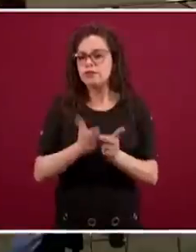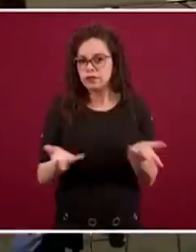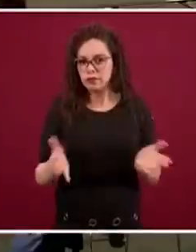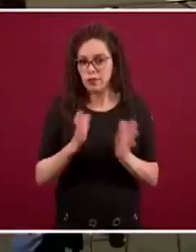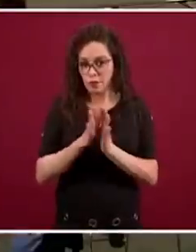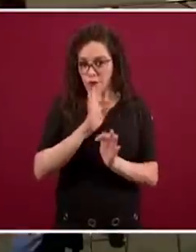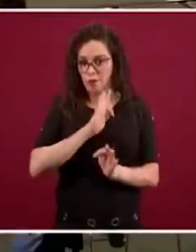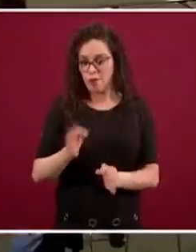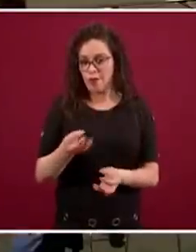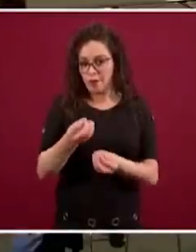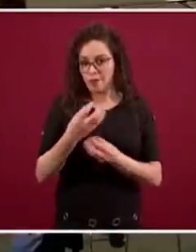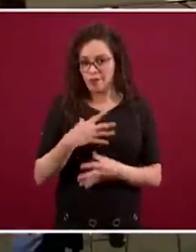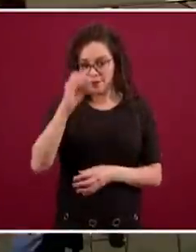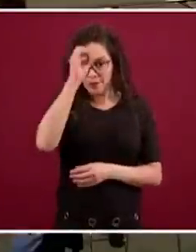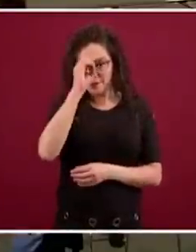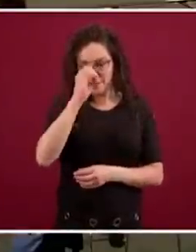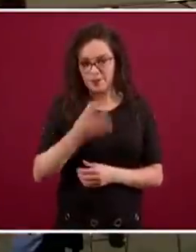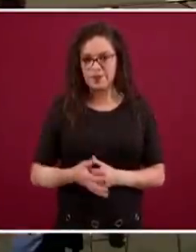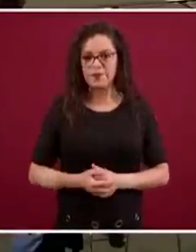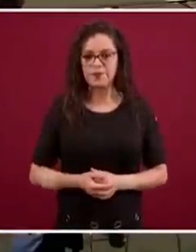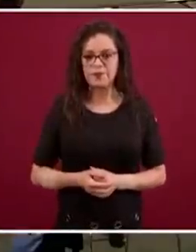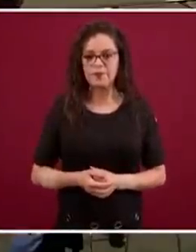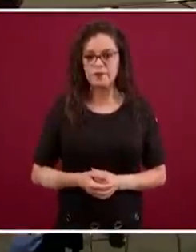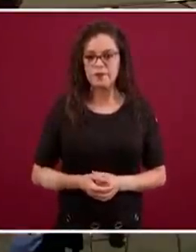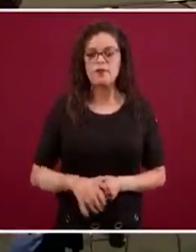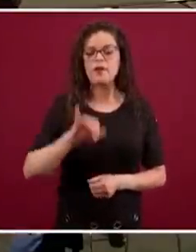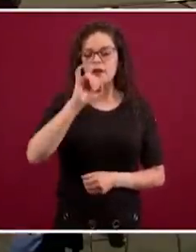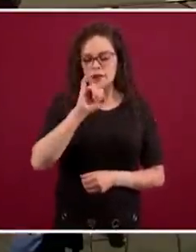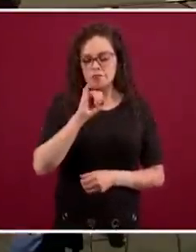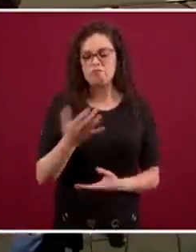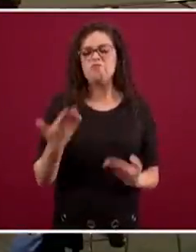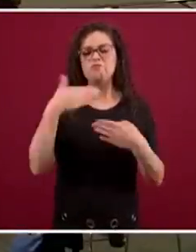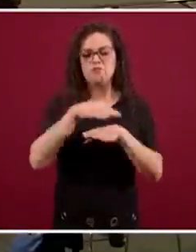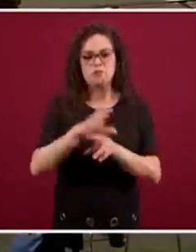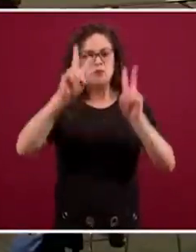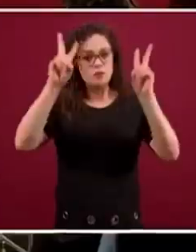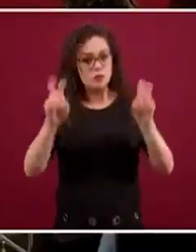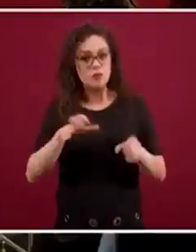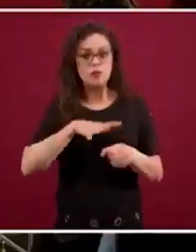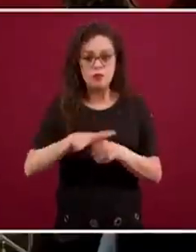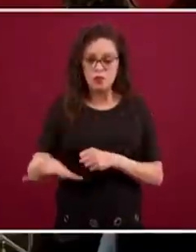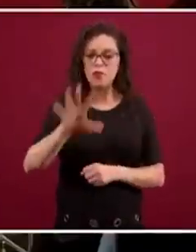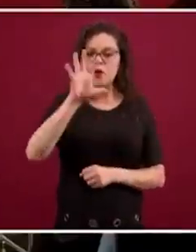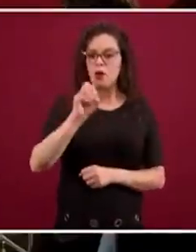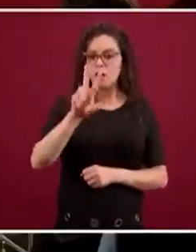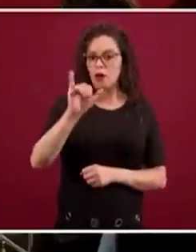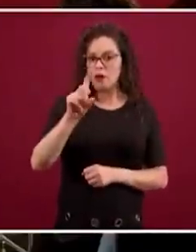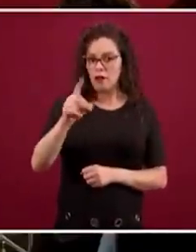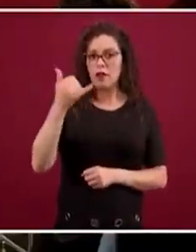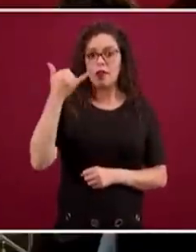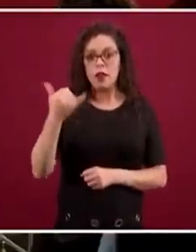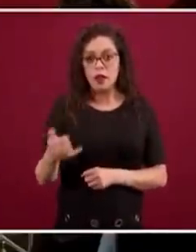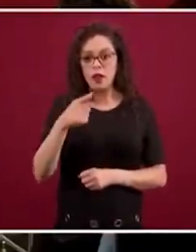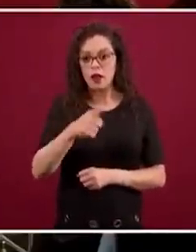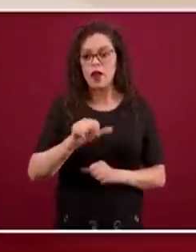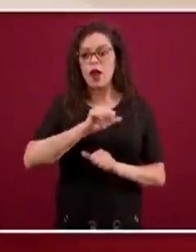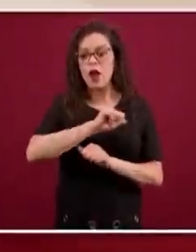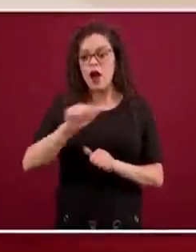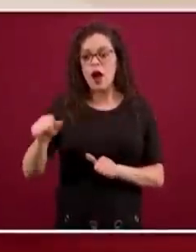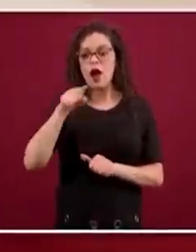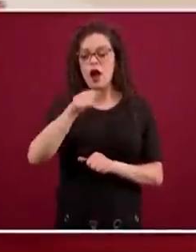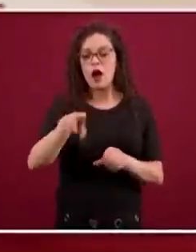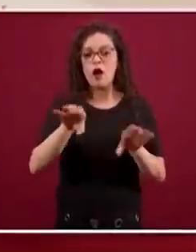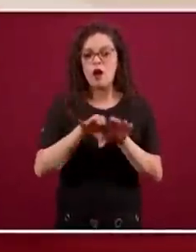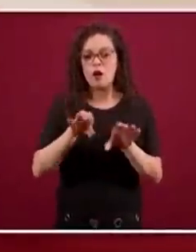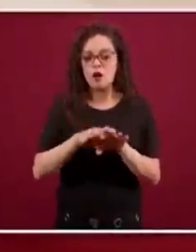El tema que me tocó presentar es precisamente el tema de COVID y específicamente las medidas correspondientes a la fase